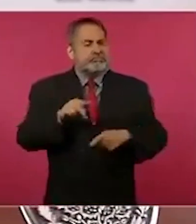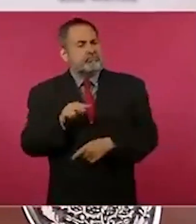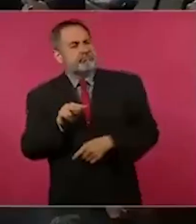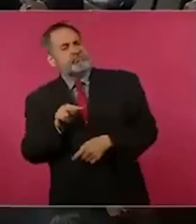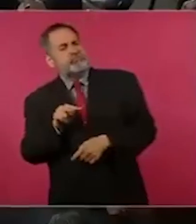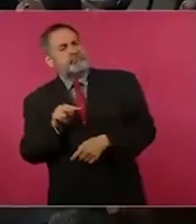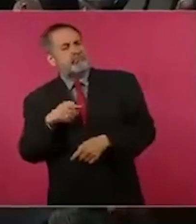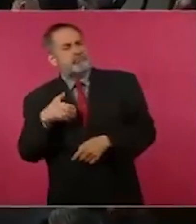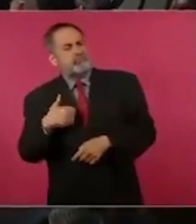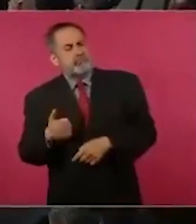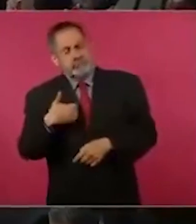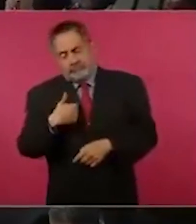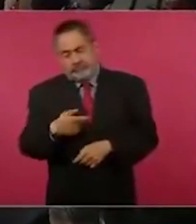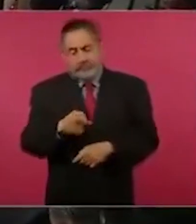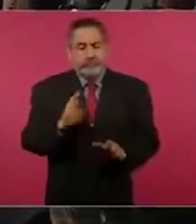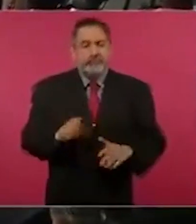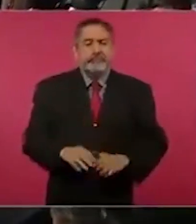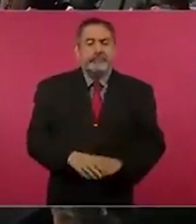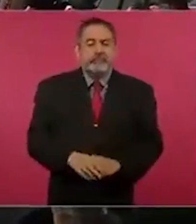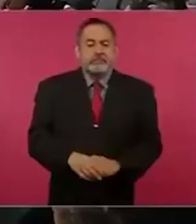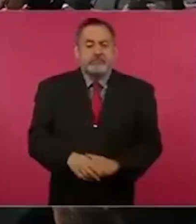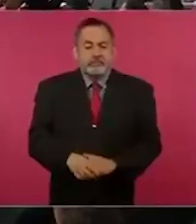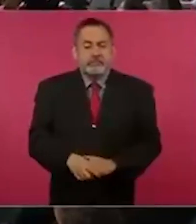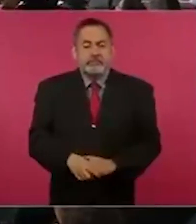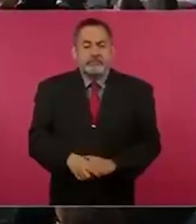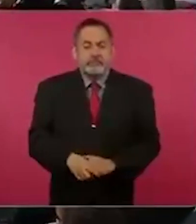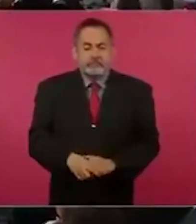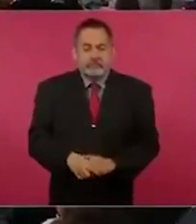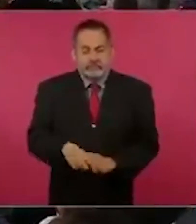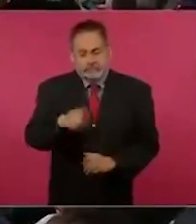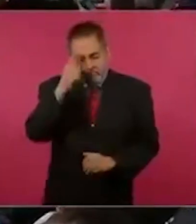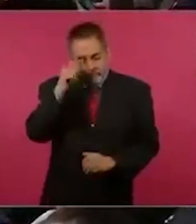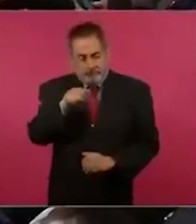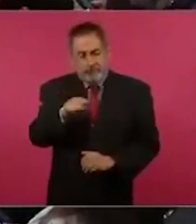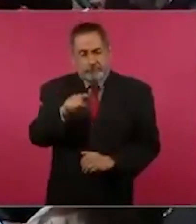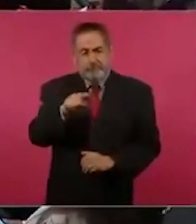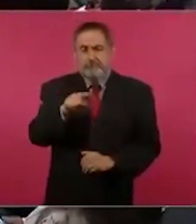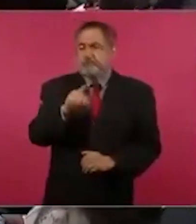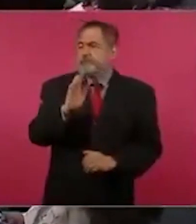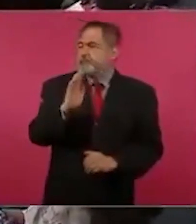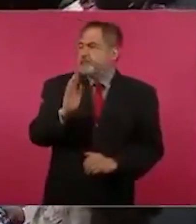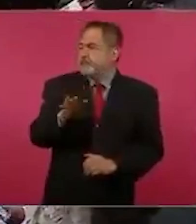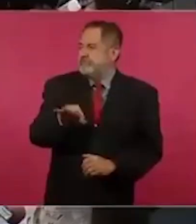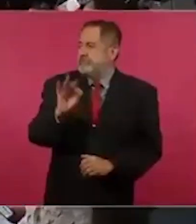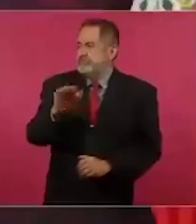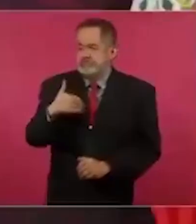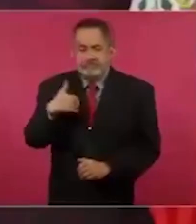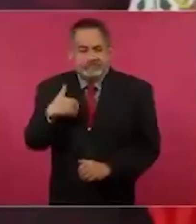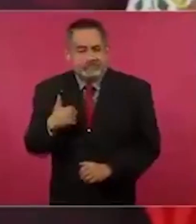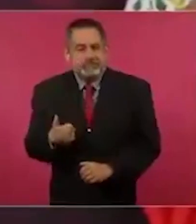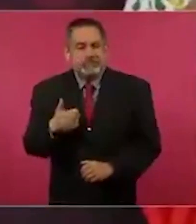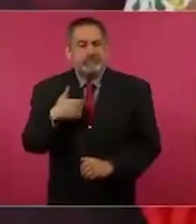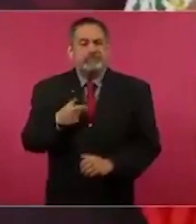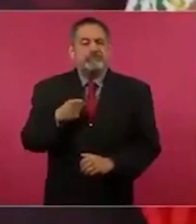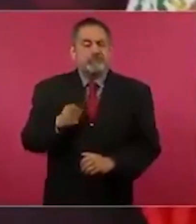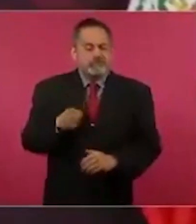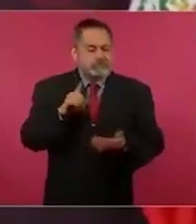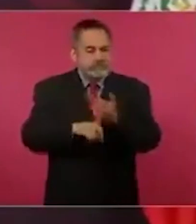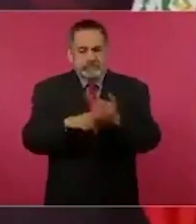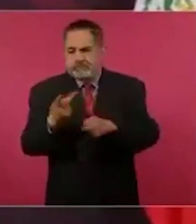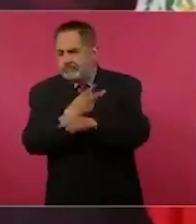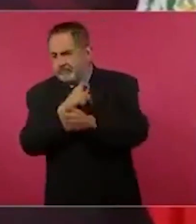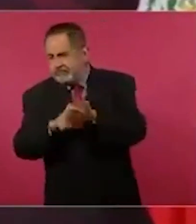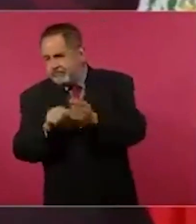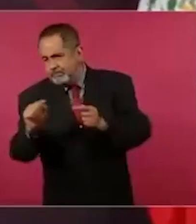sí hay que entender los fenómenos.